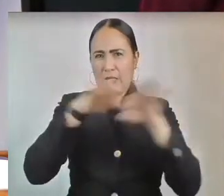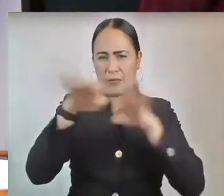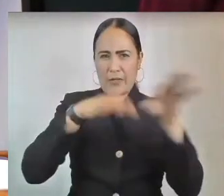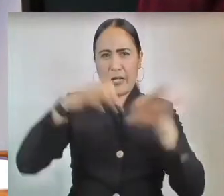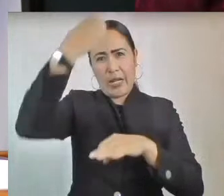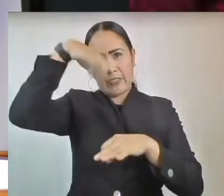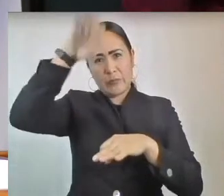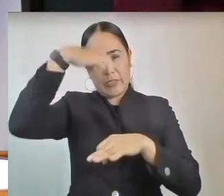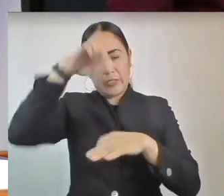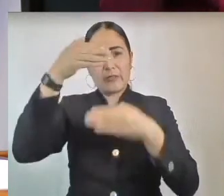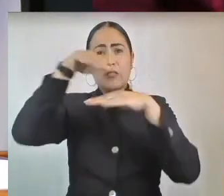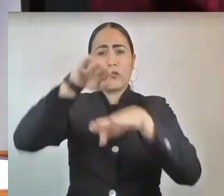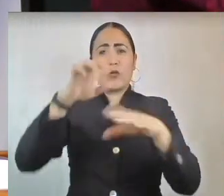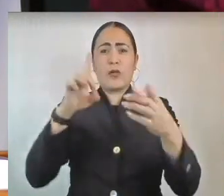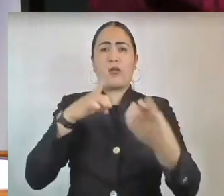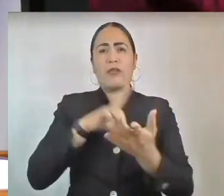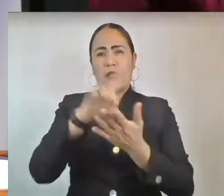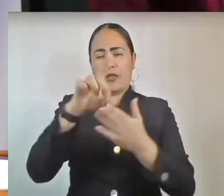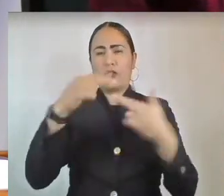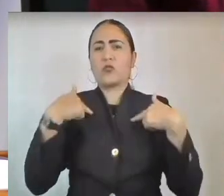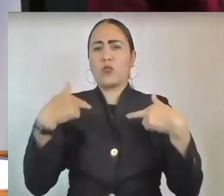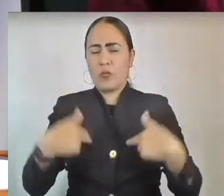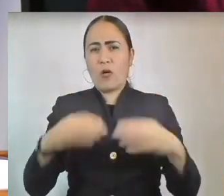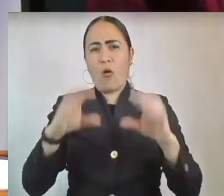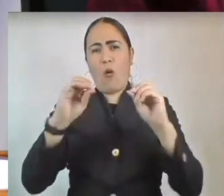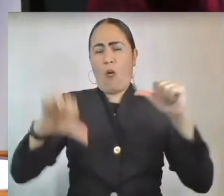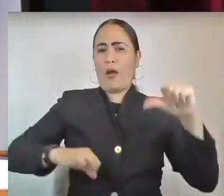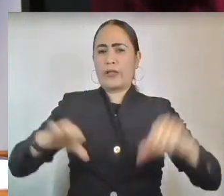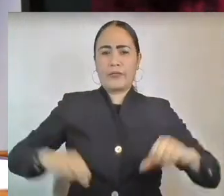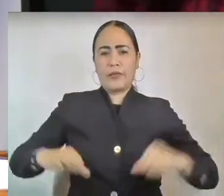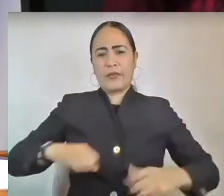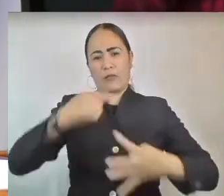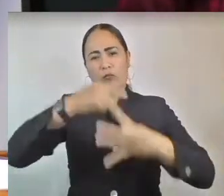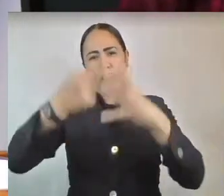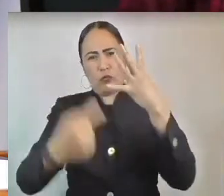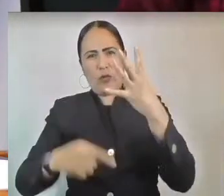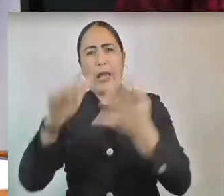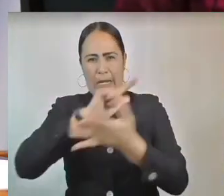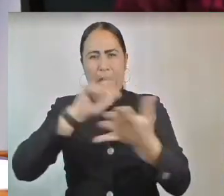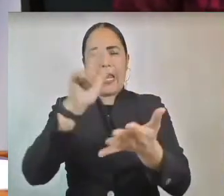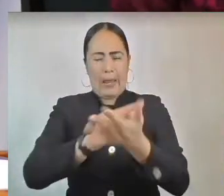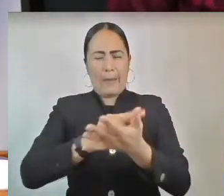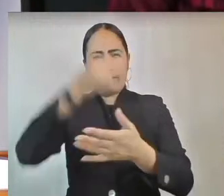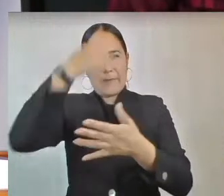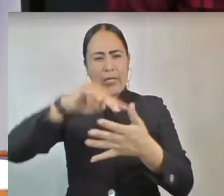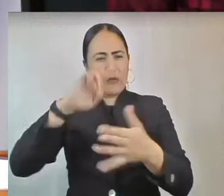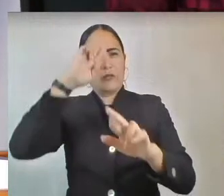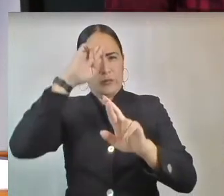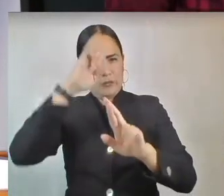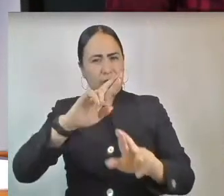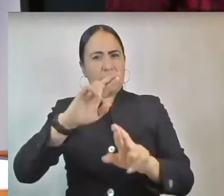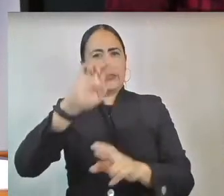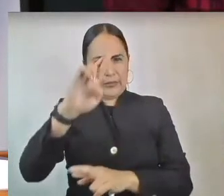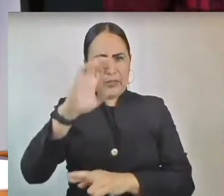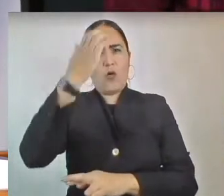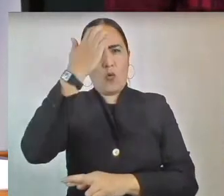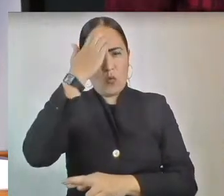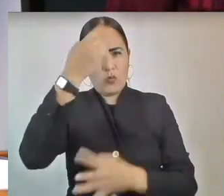humanos o actividades afines reconocidas por las leyes mexicanas y los instrumentos jurídicos